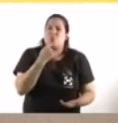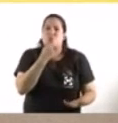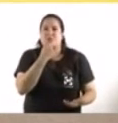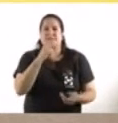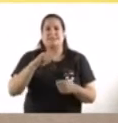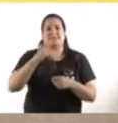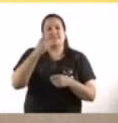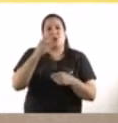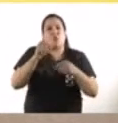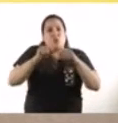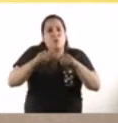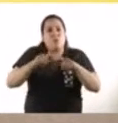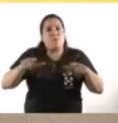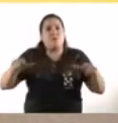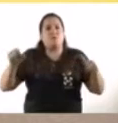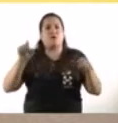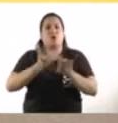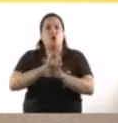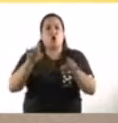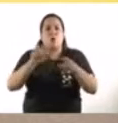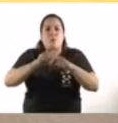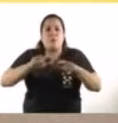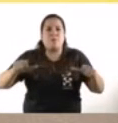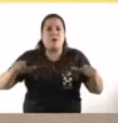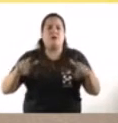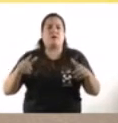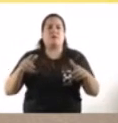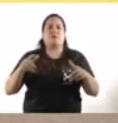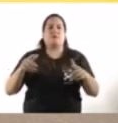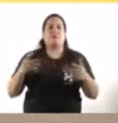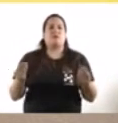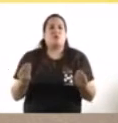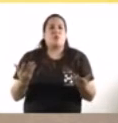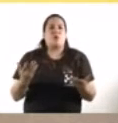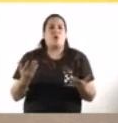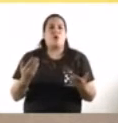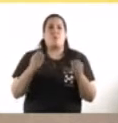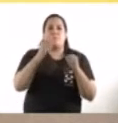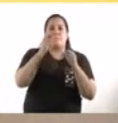letal o agresiva teniendo en cuenta la población vulnerable. Gracias.